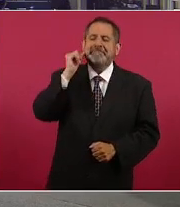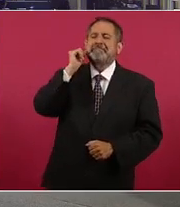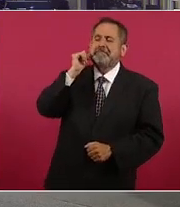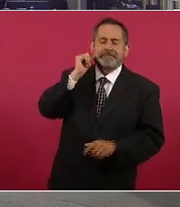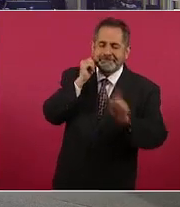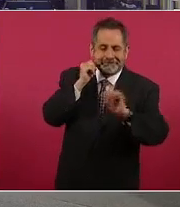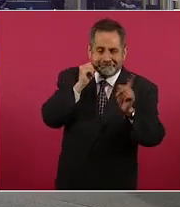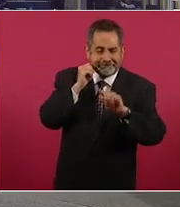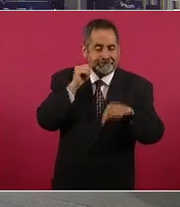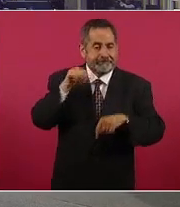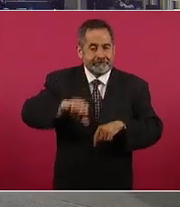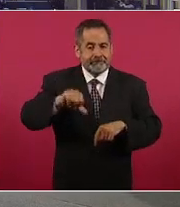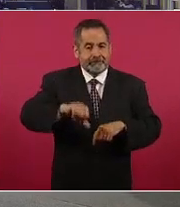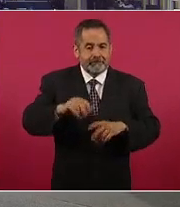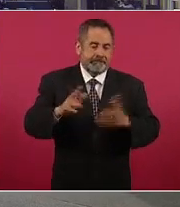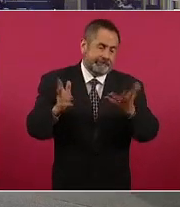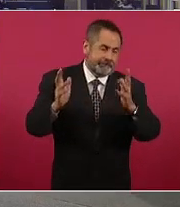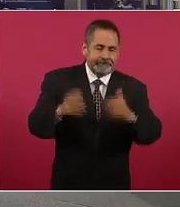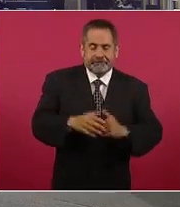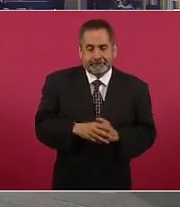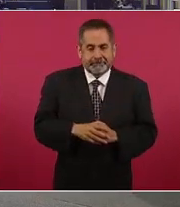es que